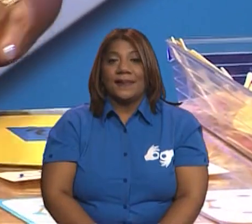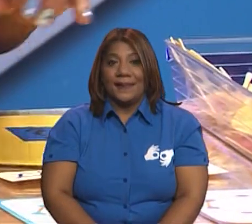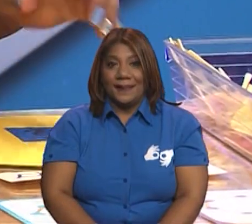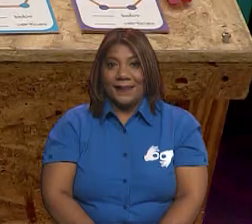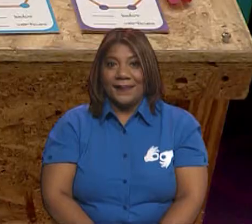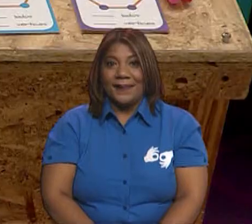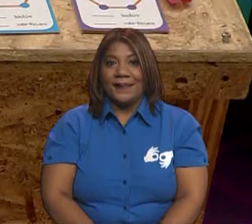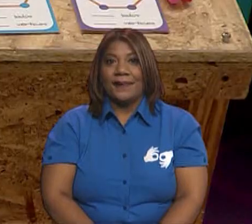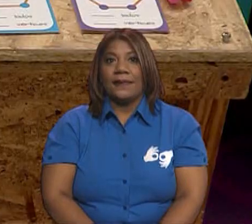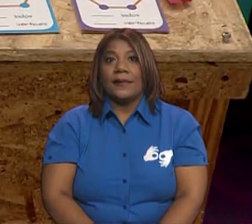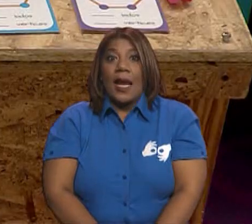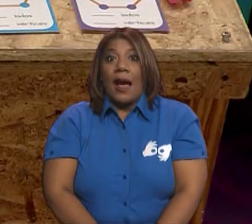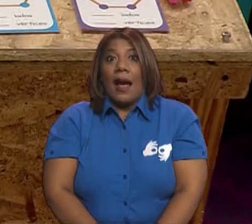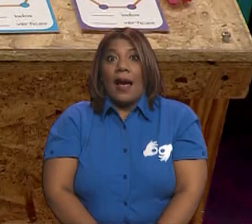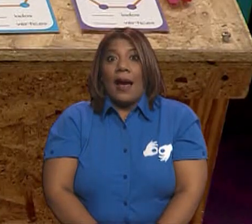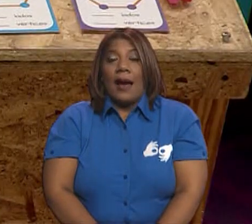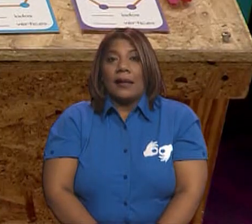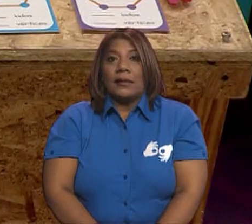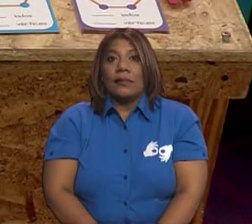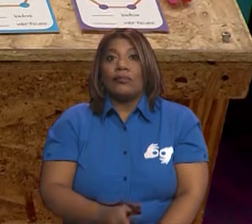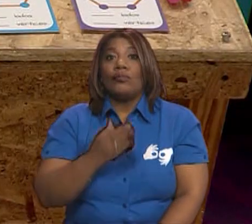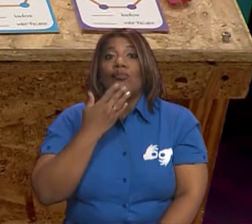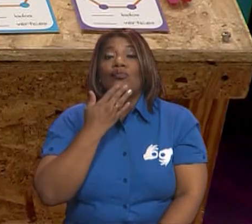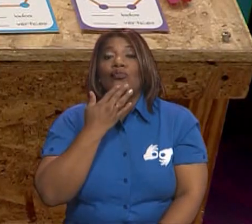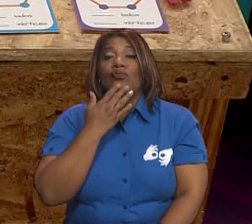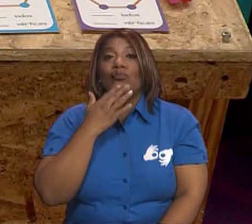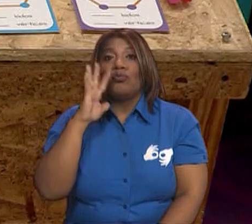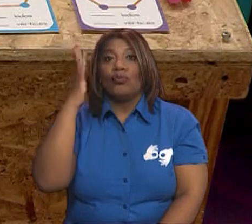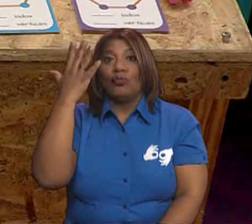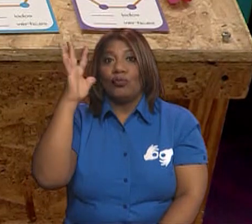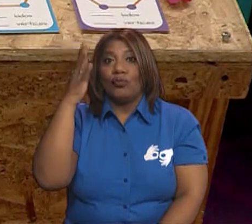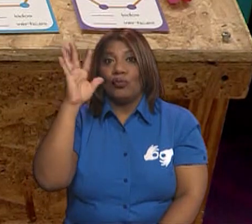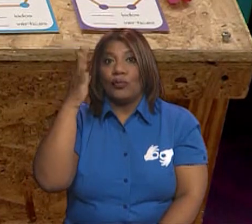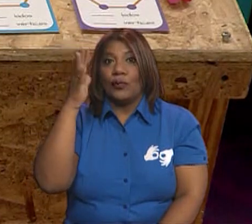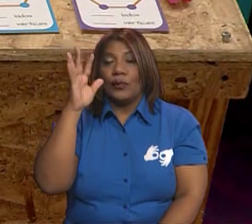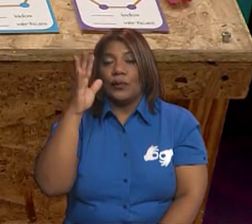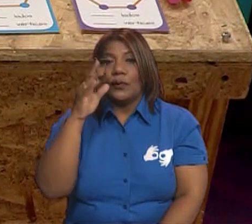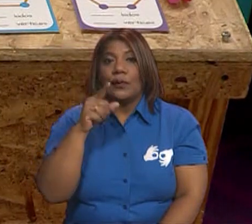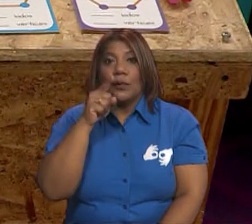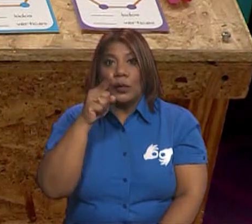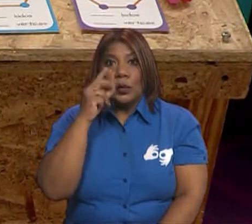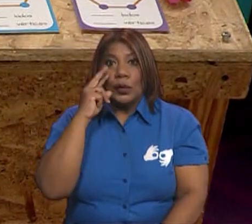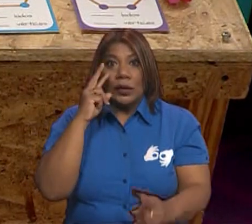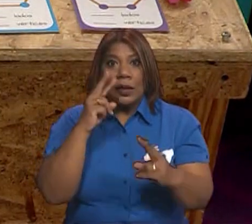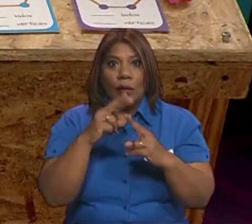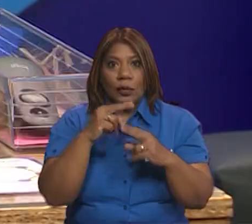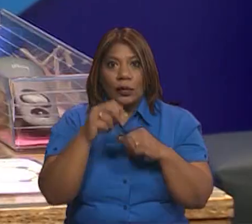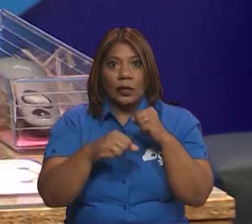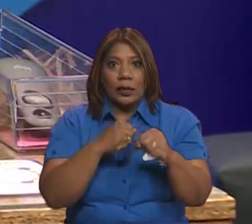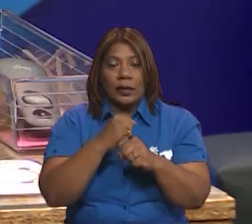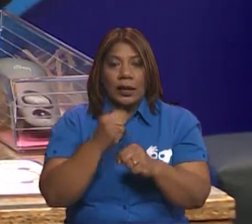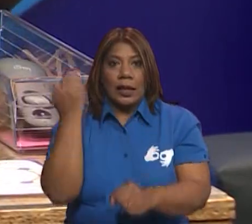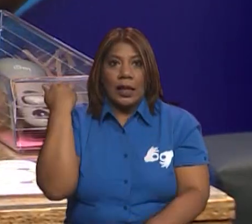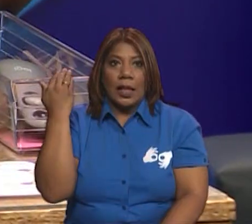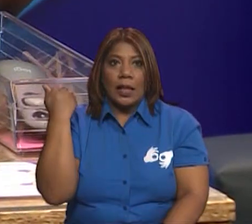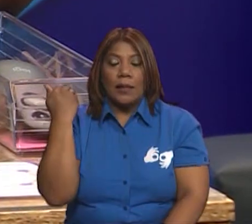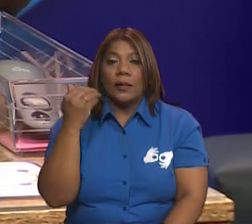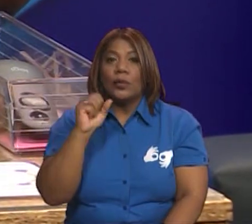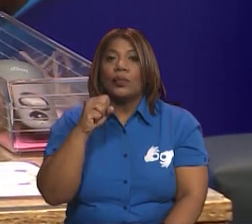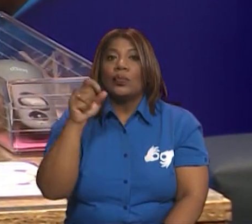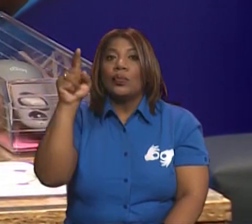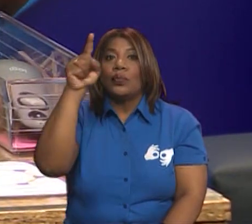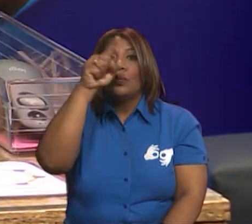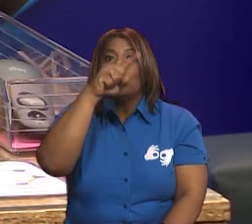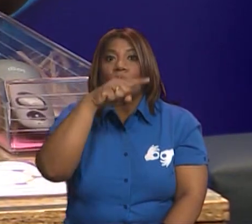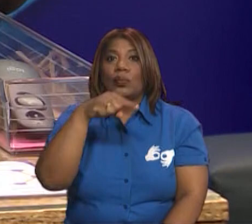Veamos ahora la siguiente figura geométrica que ustedes recordarán del año anterior. Este es un círculo.